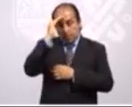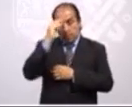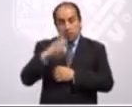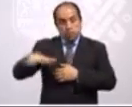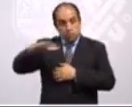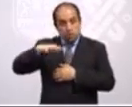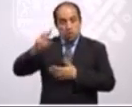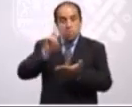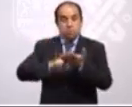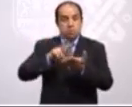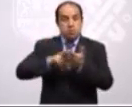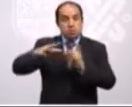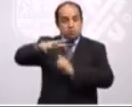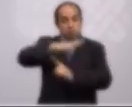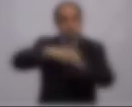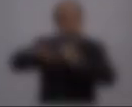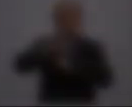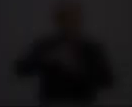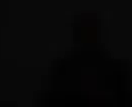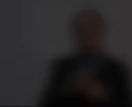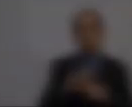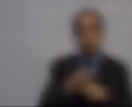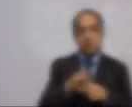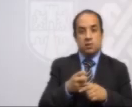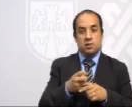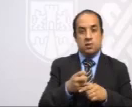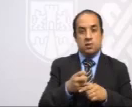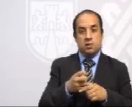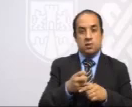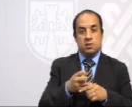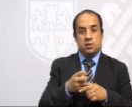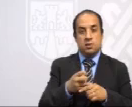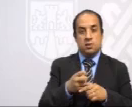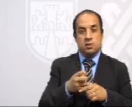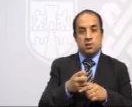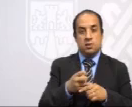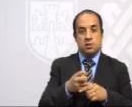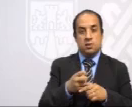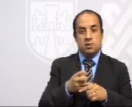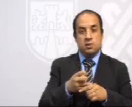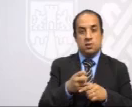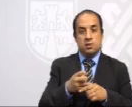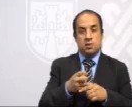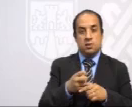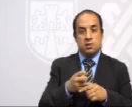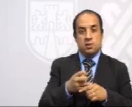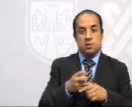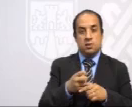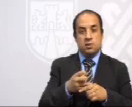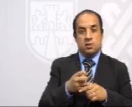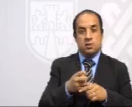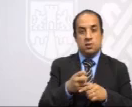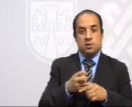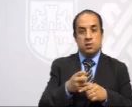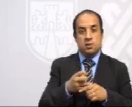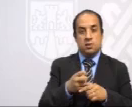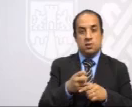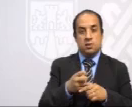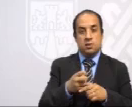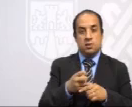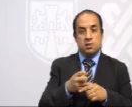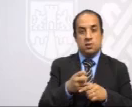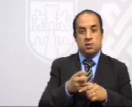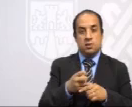de valor ambiental de gran importancia para la ciudad. ¡Guau! Podemos observar que el proyecto que presentó Mota Engil México